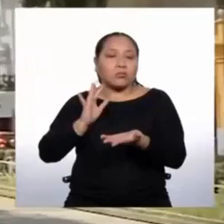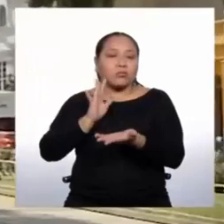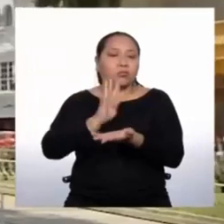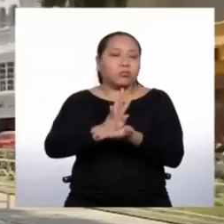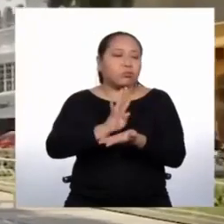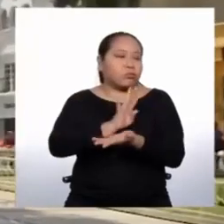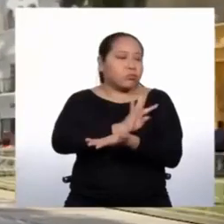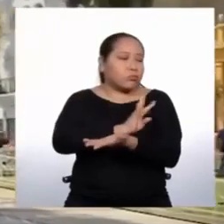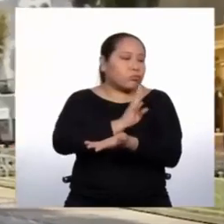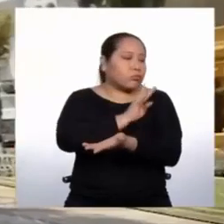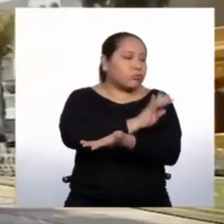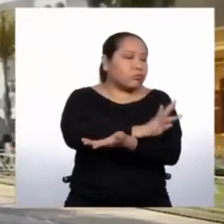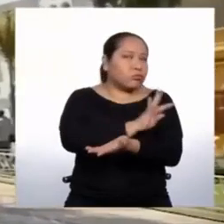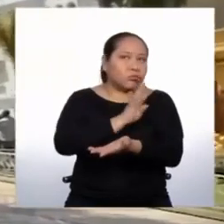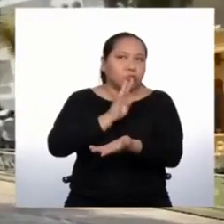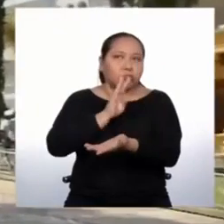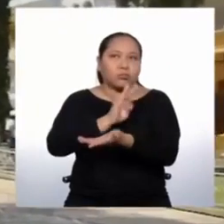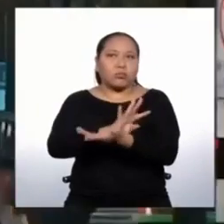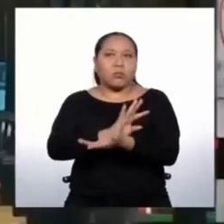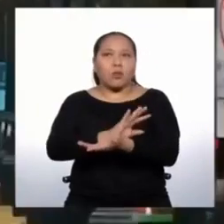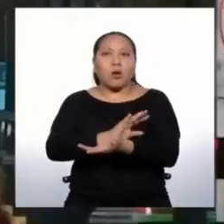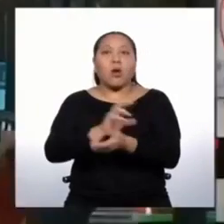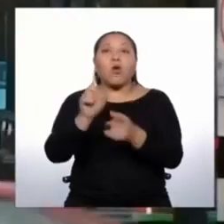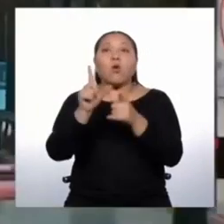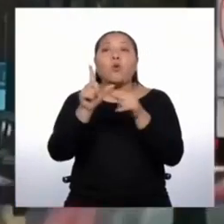ciudades intermedias.